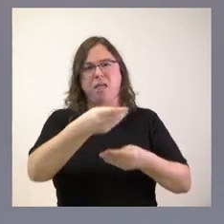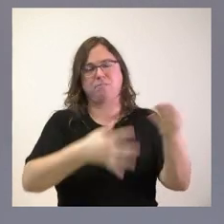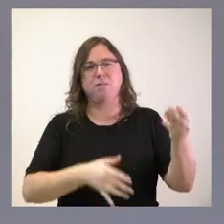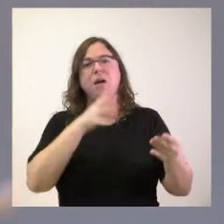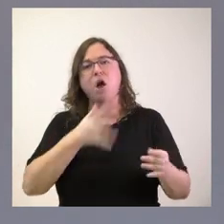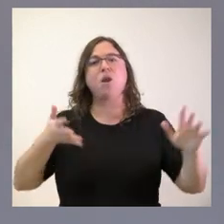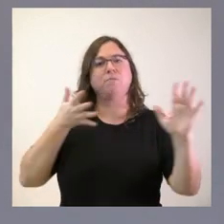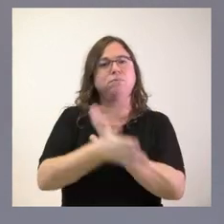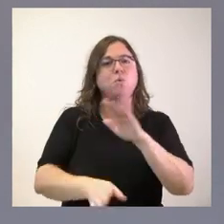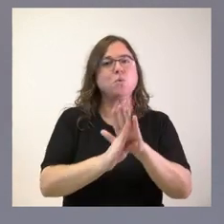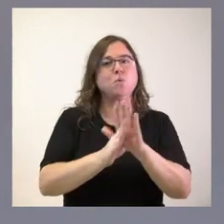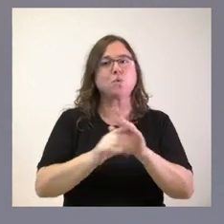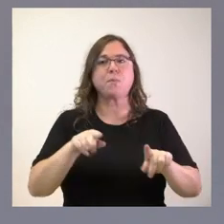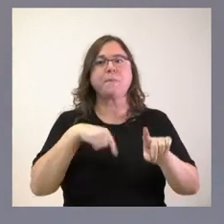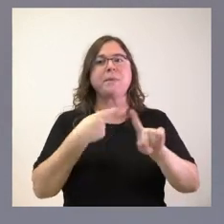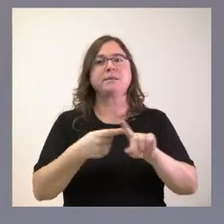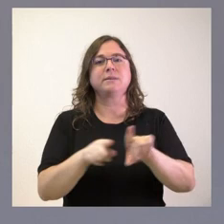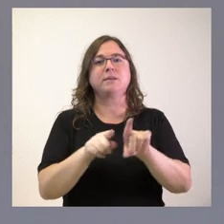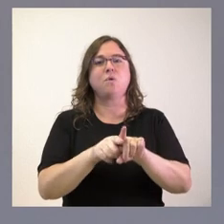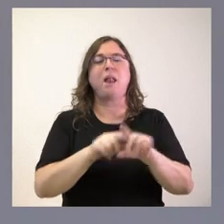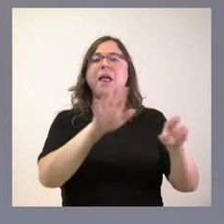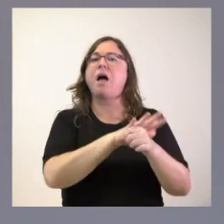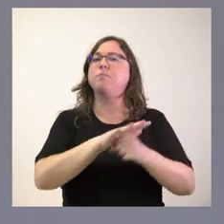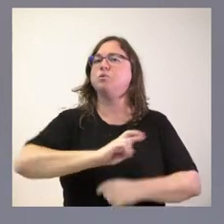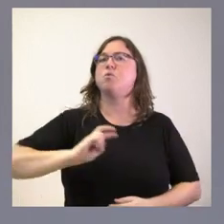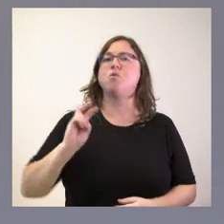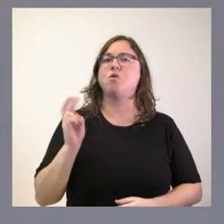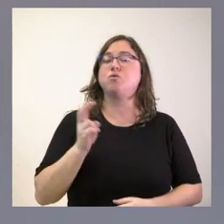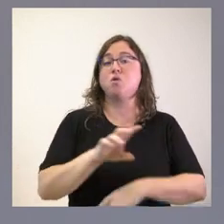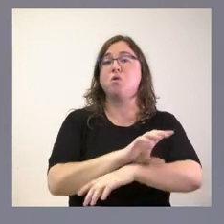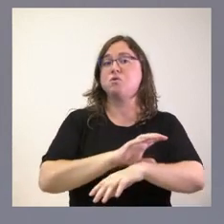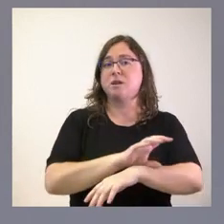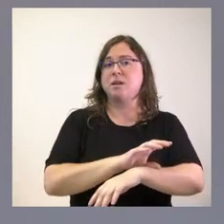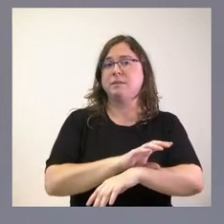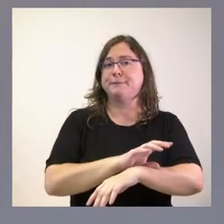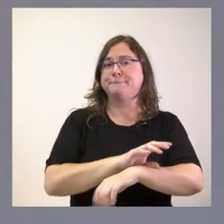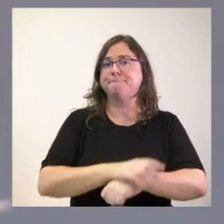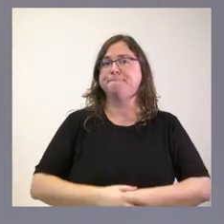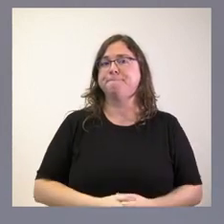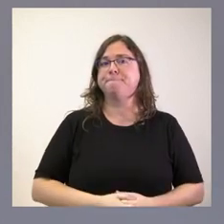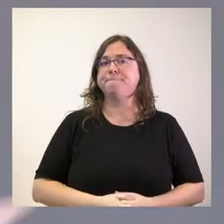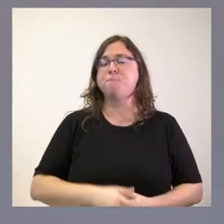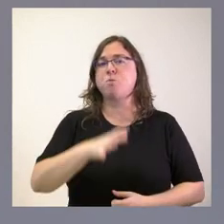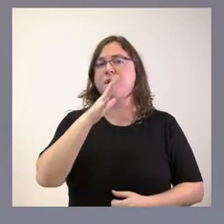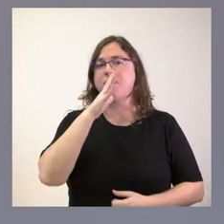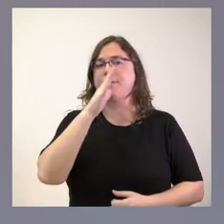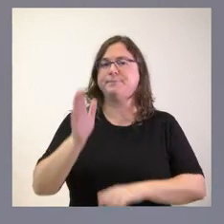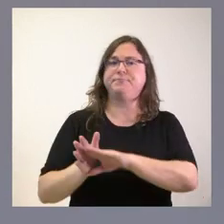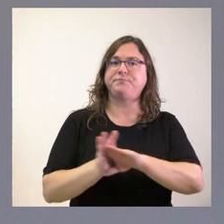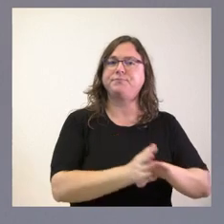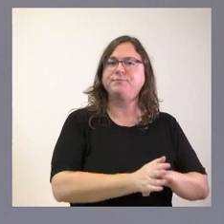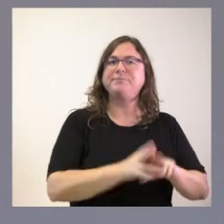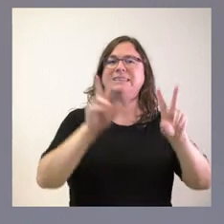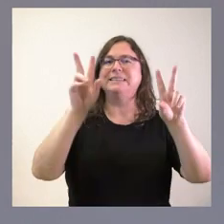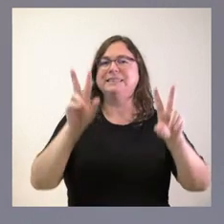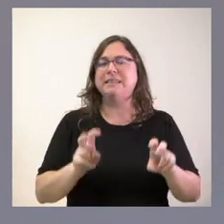respecto. Y avanzando en otro ámbito de consejerías, iríamos abordando, en este